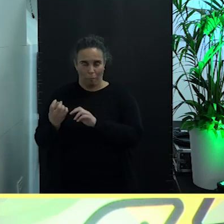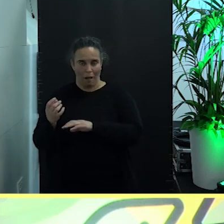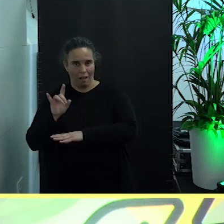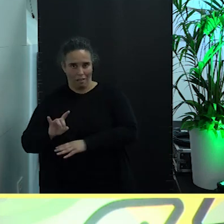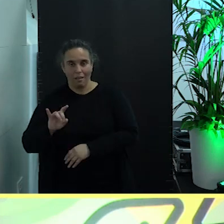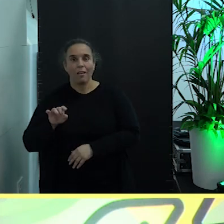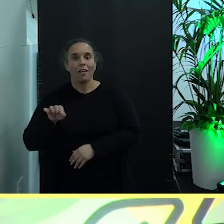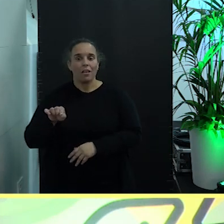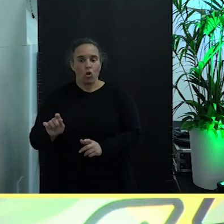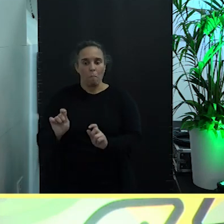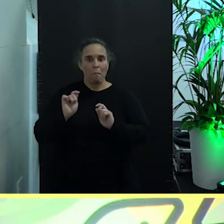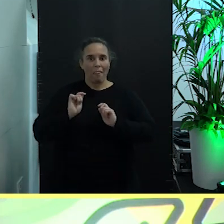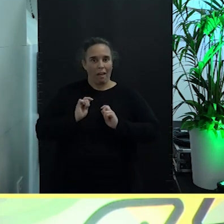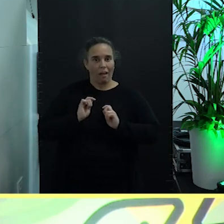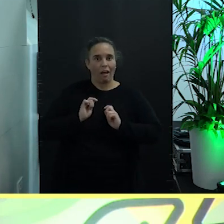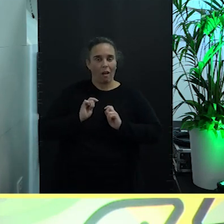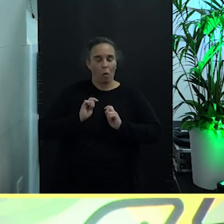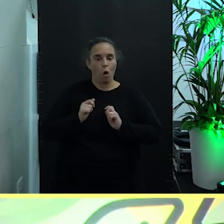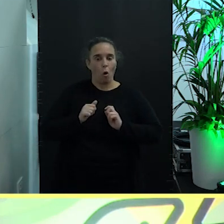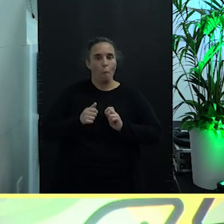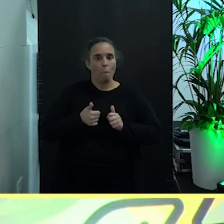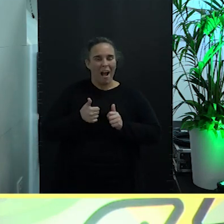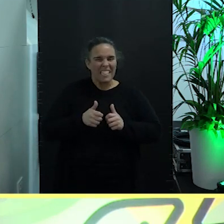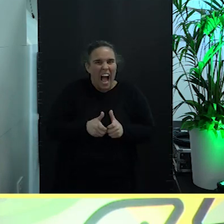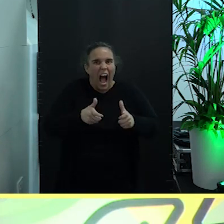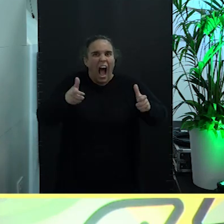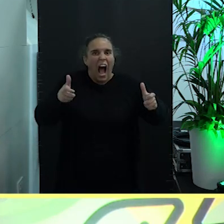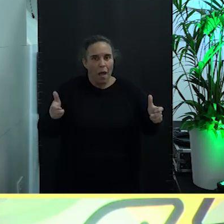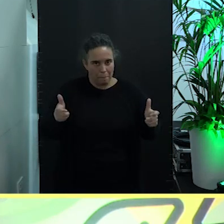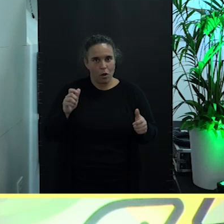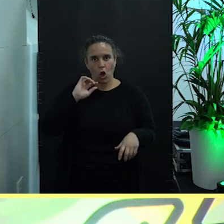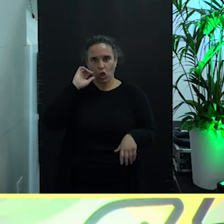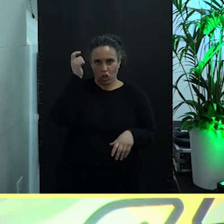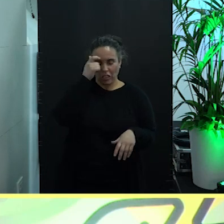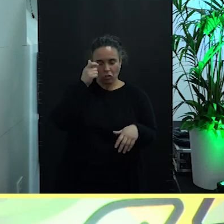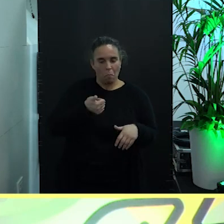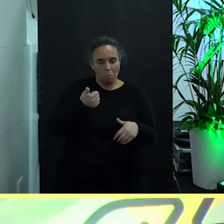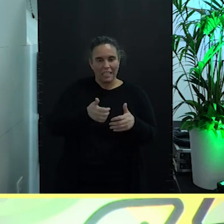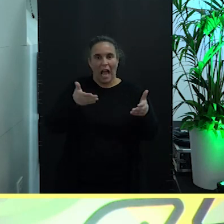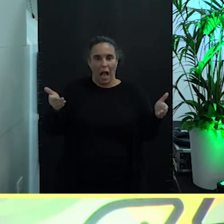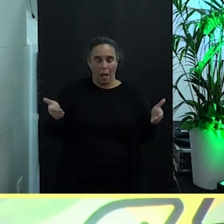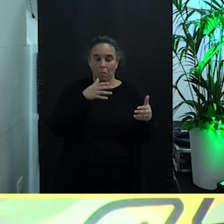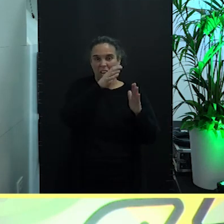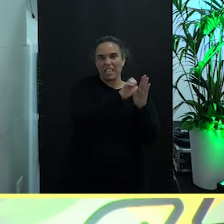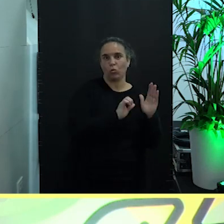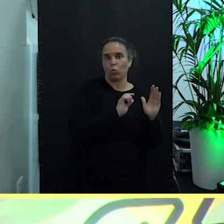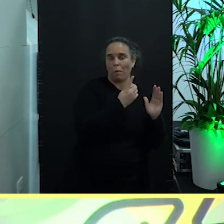lógicamente, una ampliación conceptual de lo que era el Estatuto anterior.